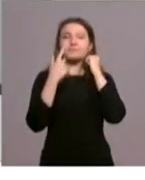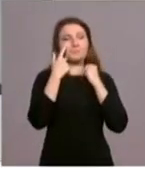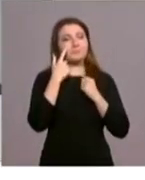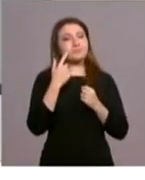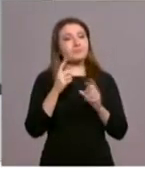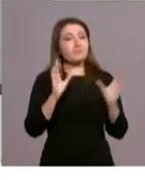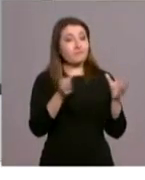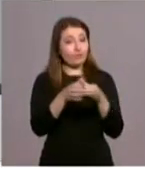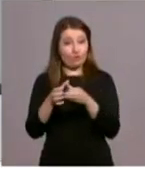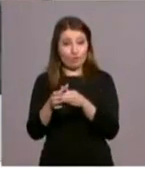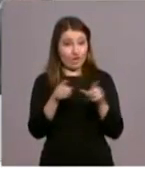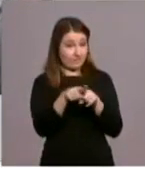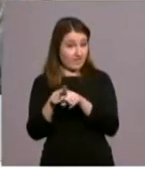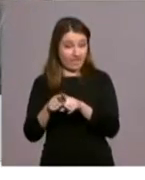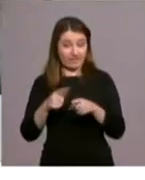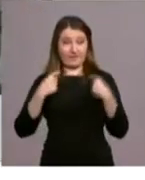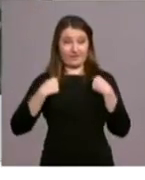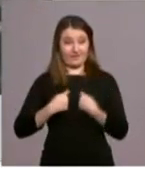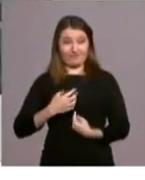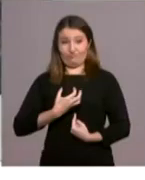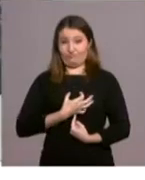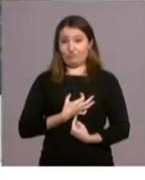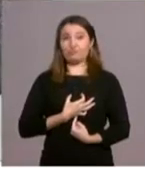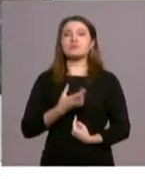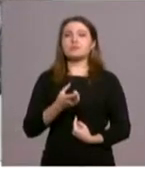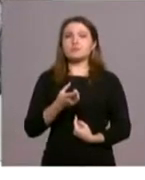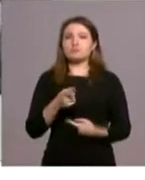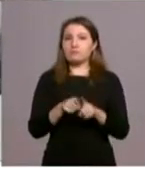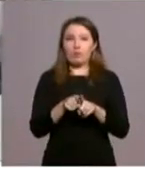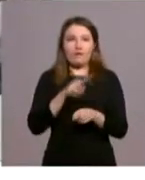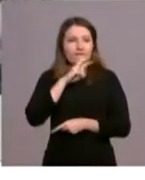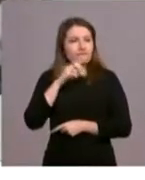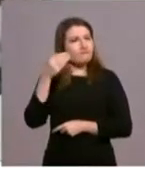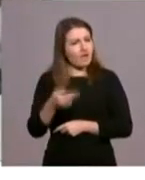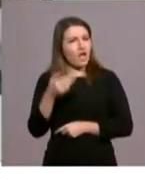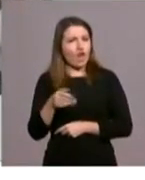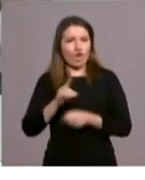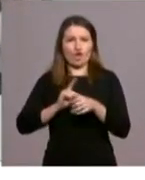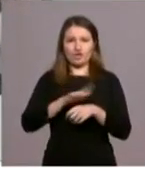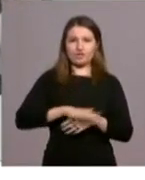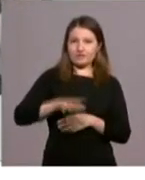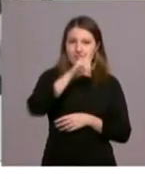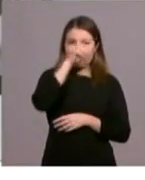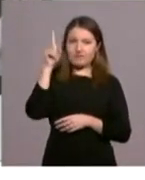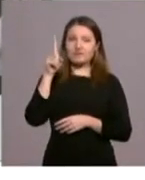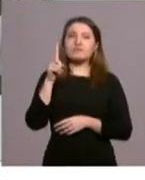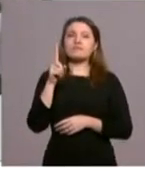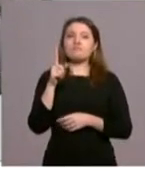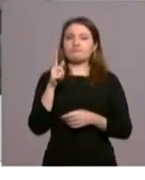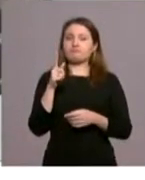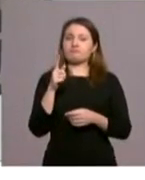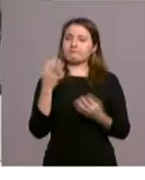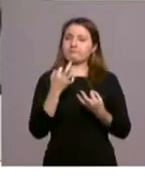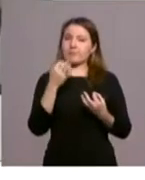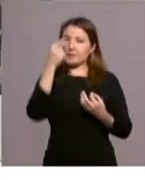una joya más de nuestra diócesis. O sea, que tienen un valor muy importante y son muy de considerar